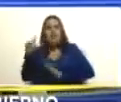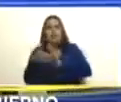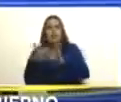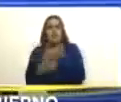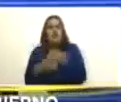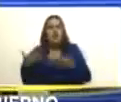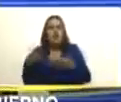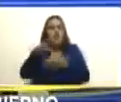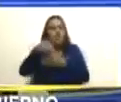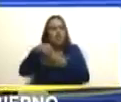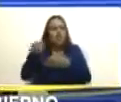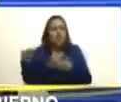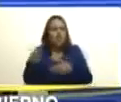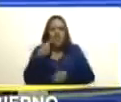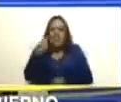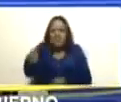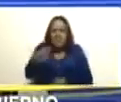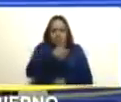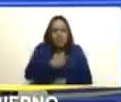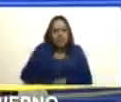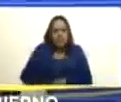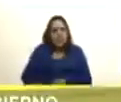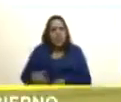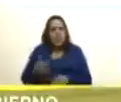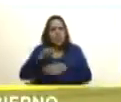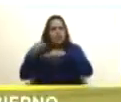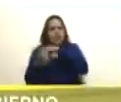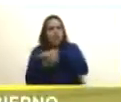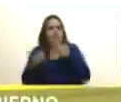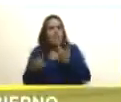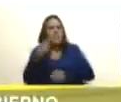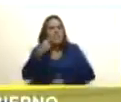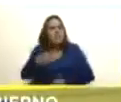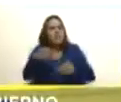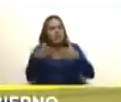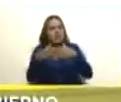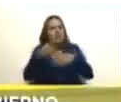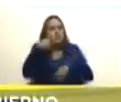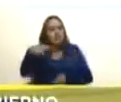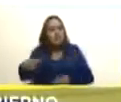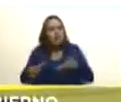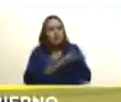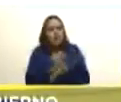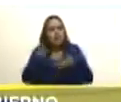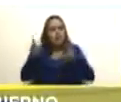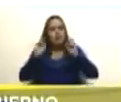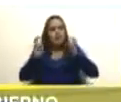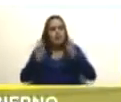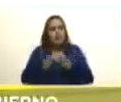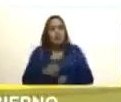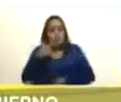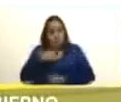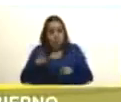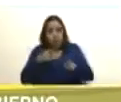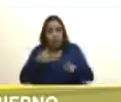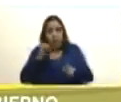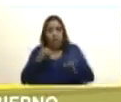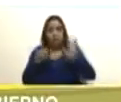presidente de Guyana sobre eso? ¿qué dice la clase política de Guyana? pero yo tengo aquí las pruebas